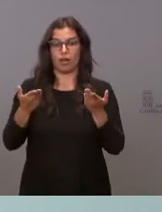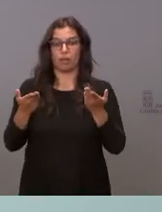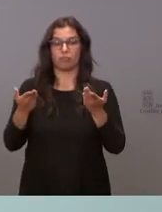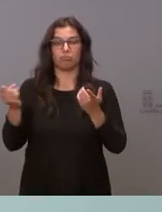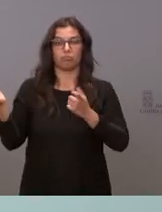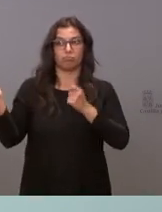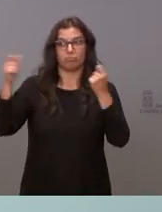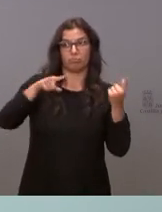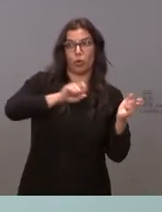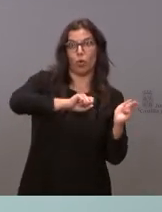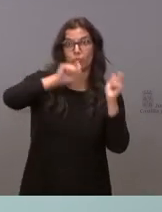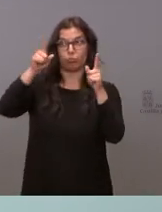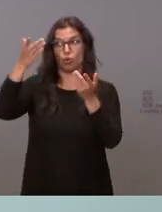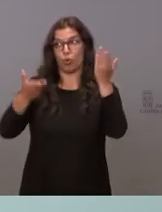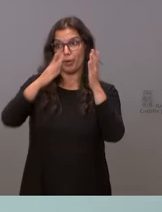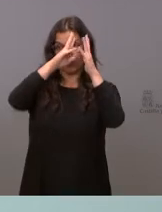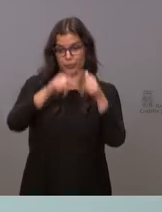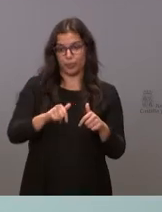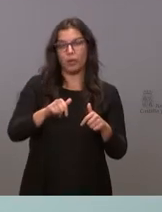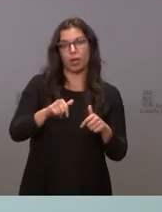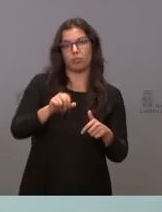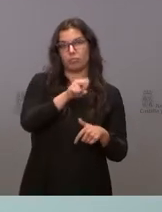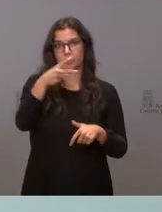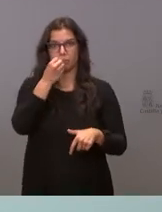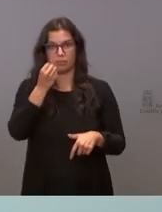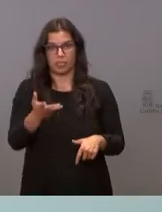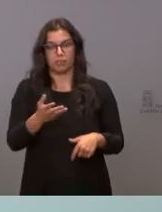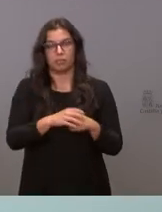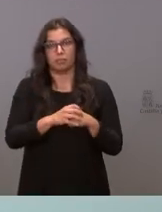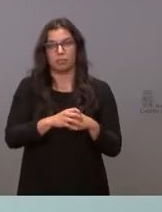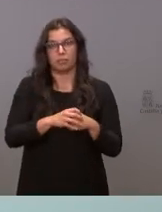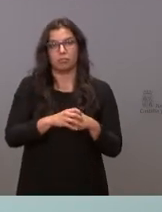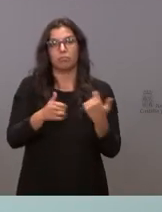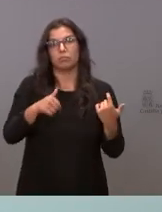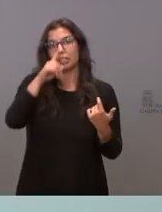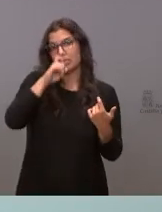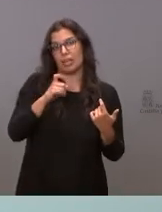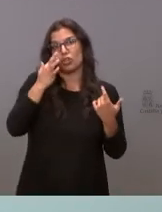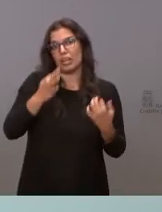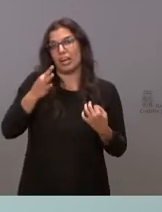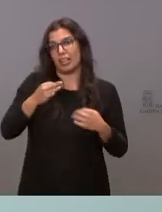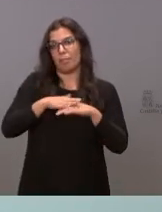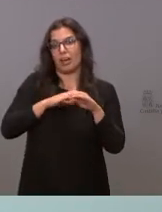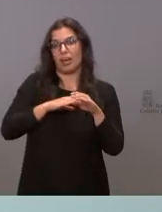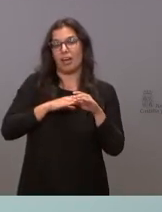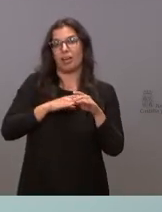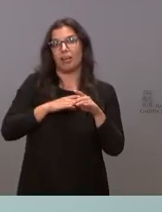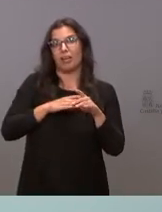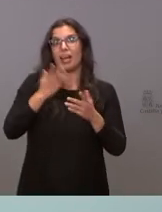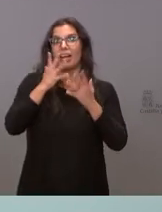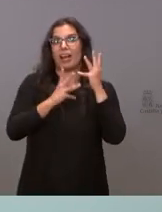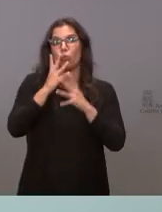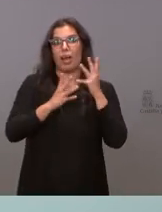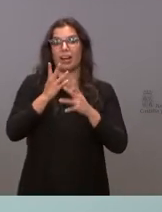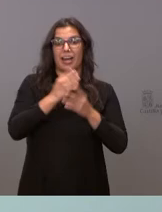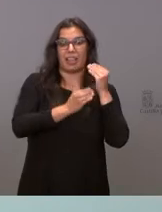buena evaluación. Es naturalmente un año muy malo para el crecimiento vegetativo, no podía